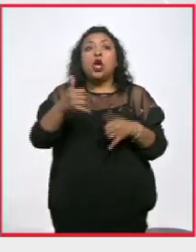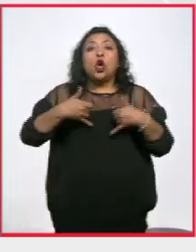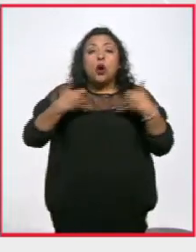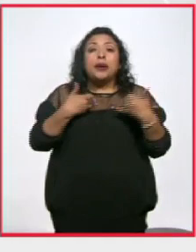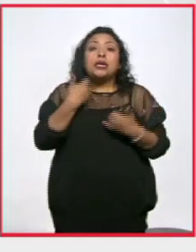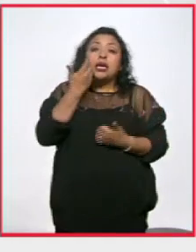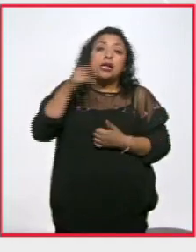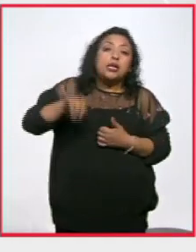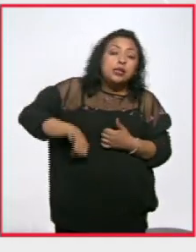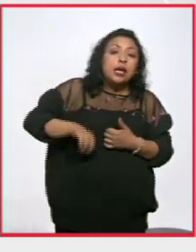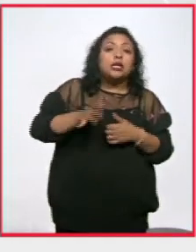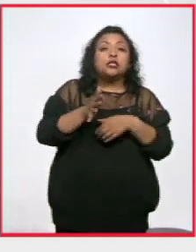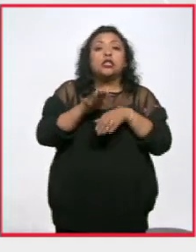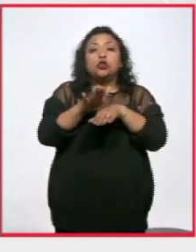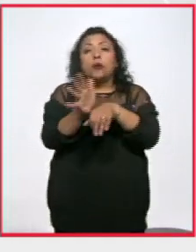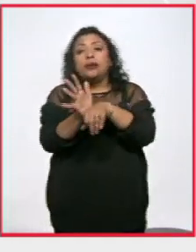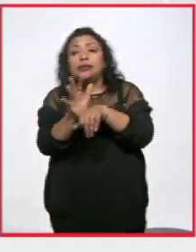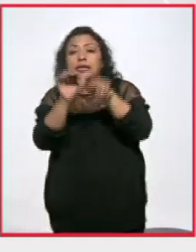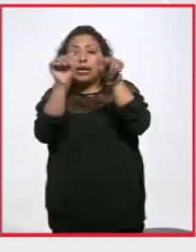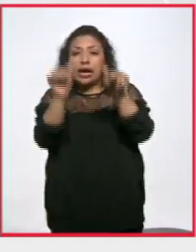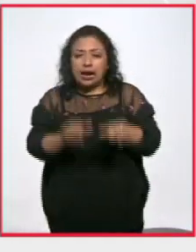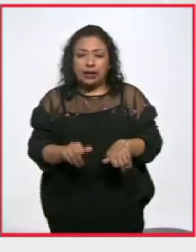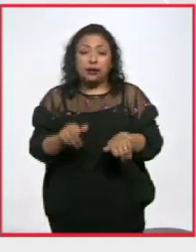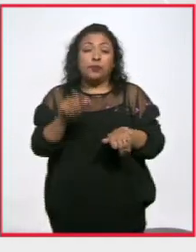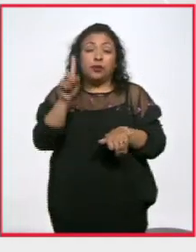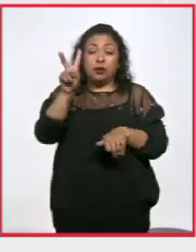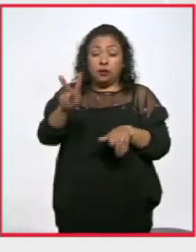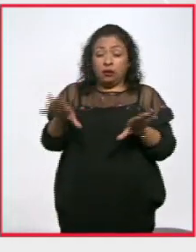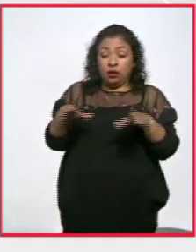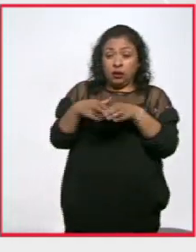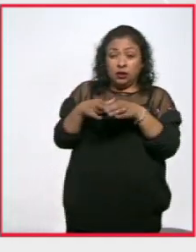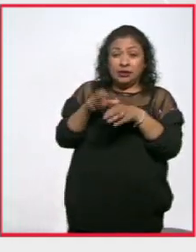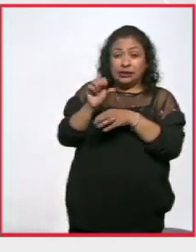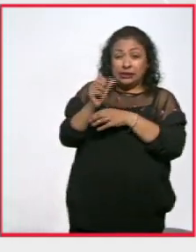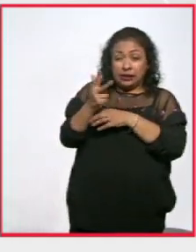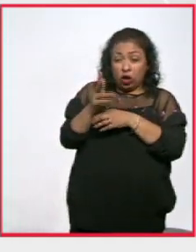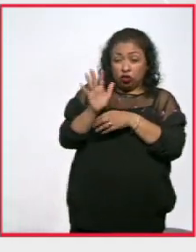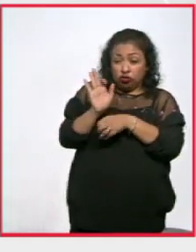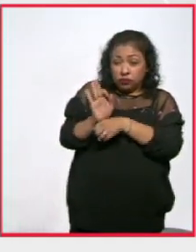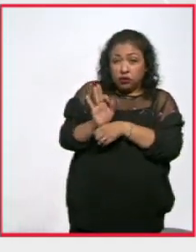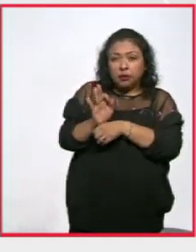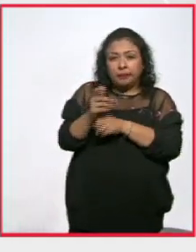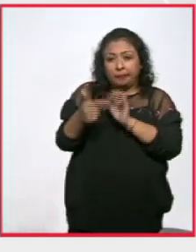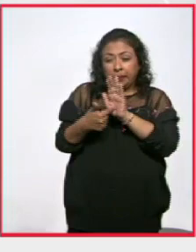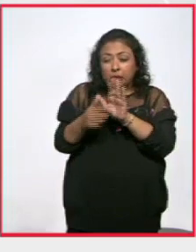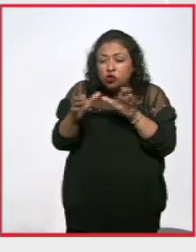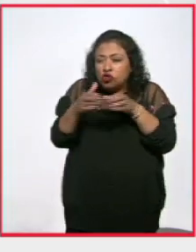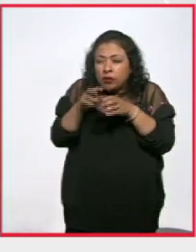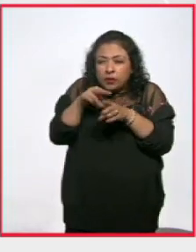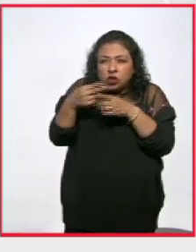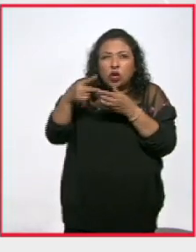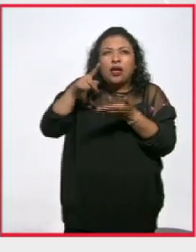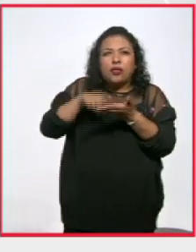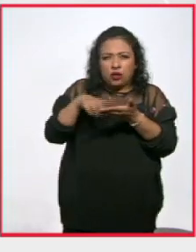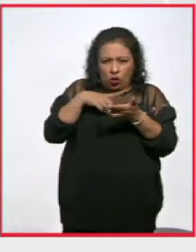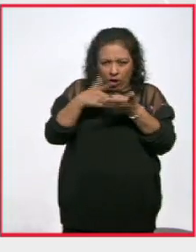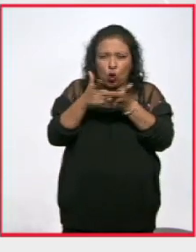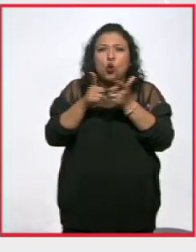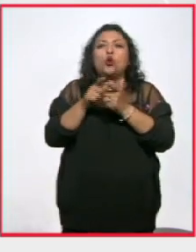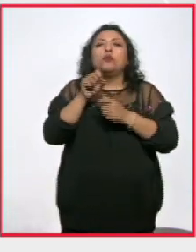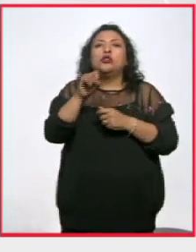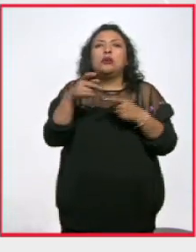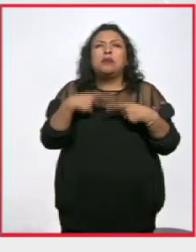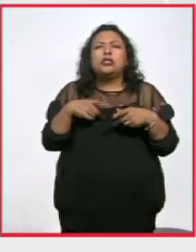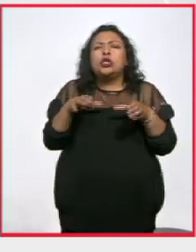están interesando en el cine en el arte y el movimiento de los 68 es un microcosmos en el que te dice que si había un grupo de gente